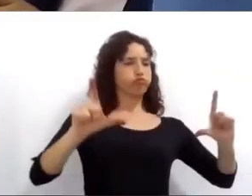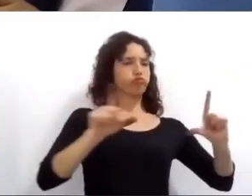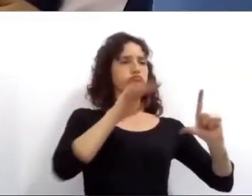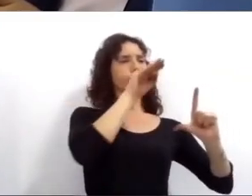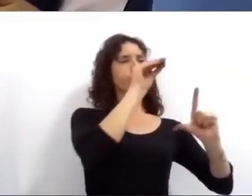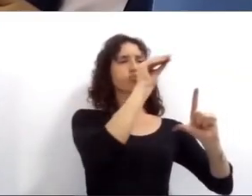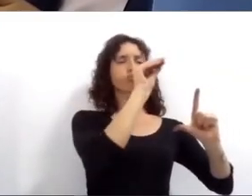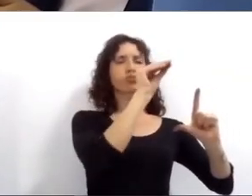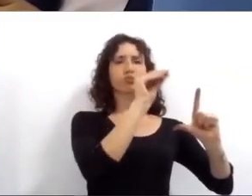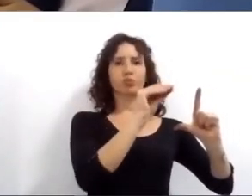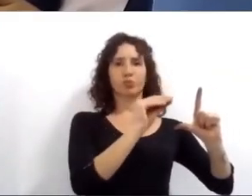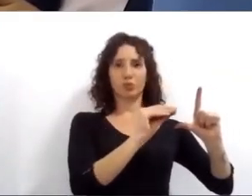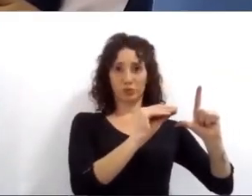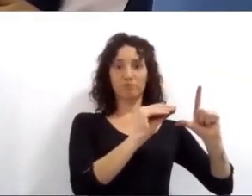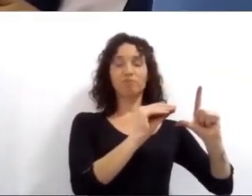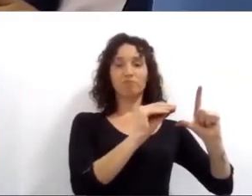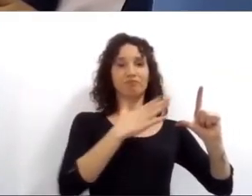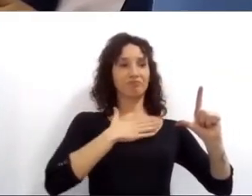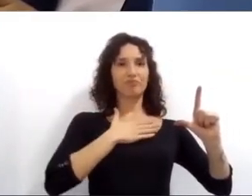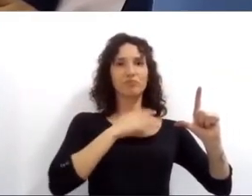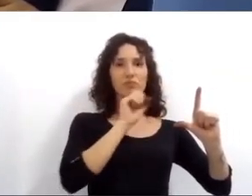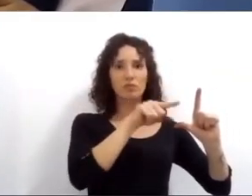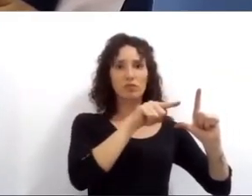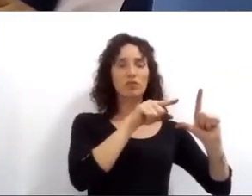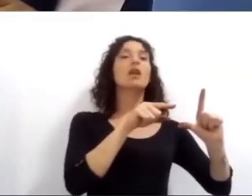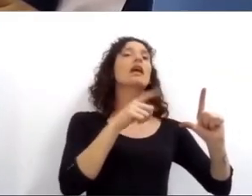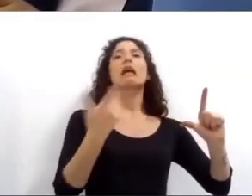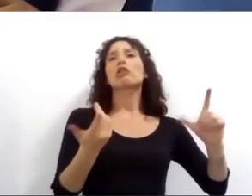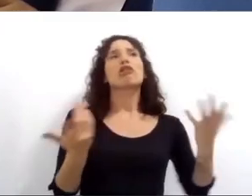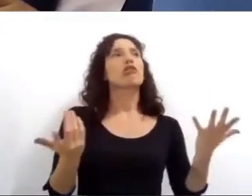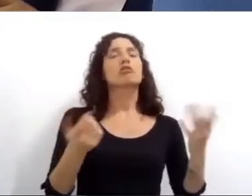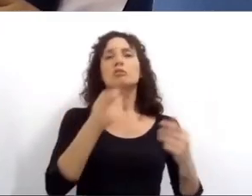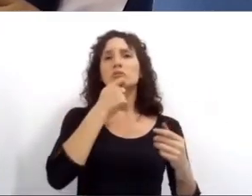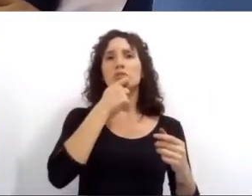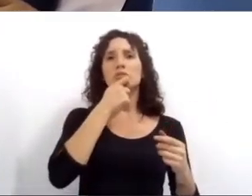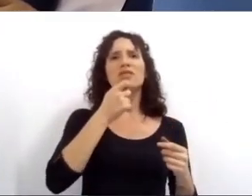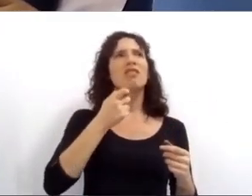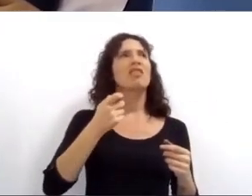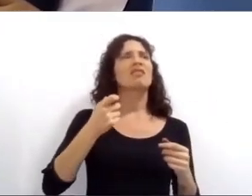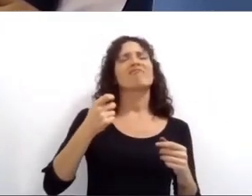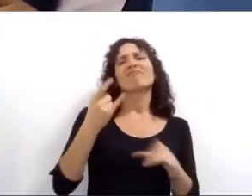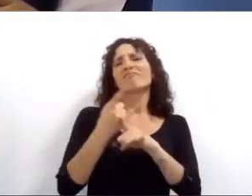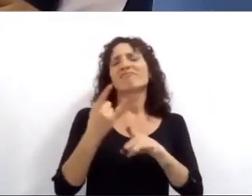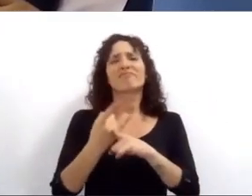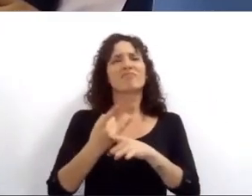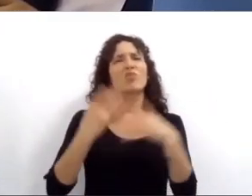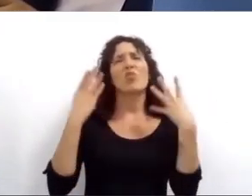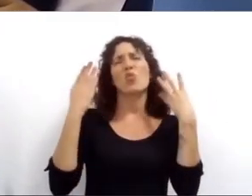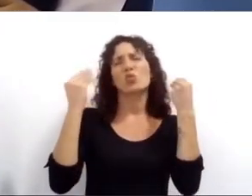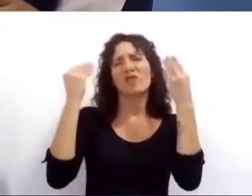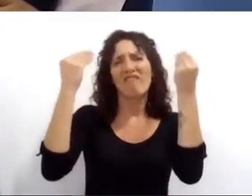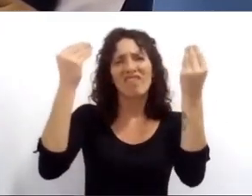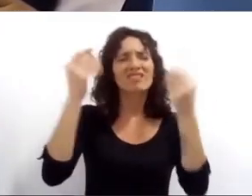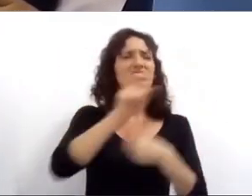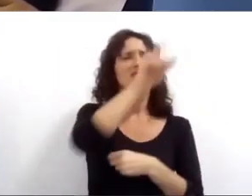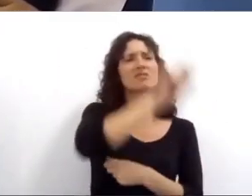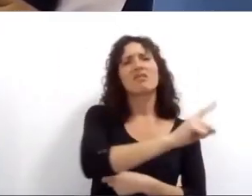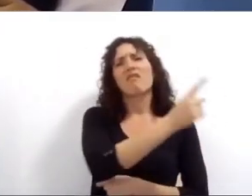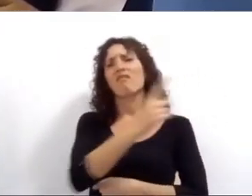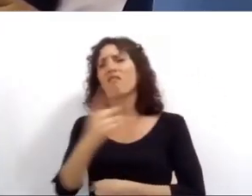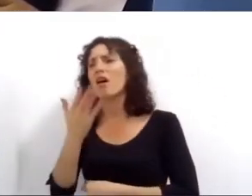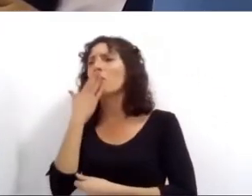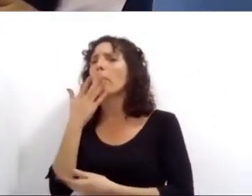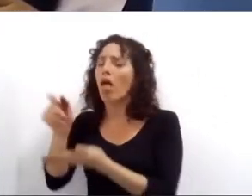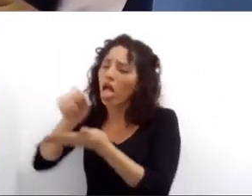y fundamentalmente vamos a evitar pedir dos tres cinco o a veces hasta seis veces los mismos papeles con los cuales